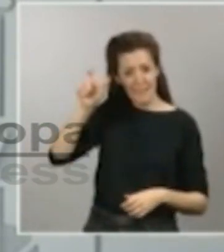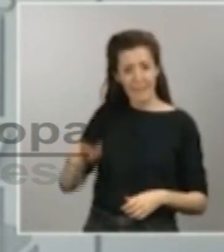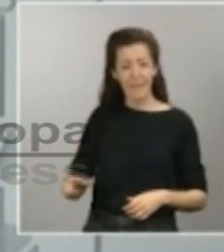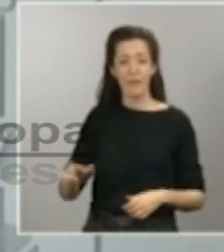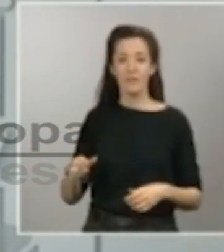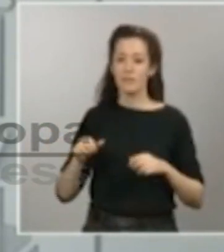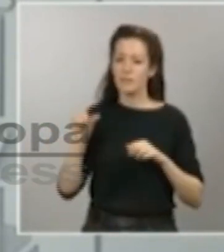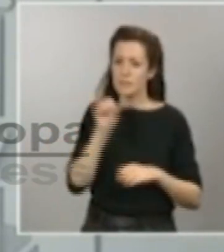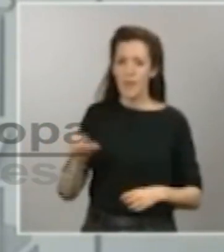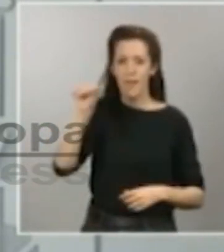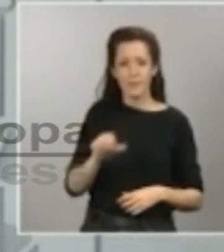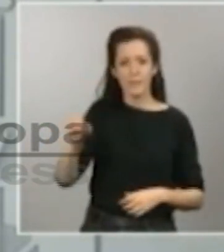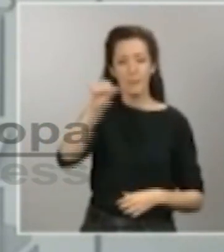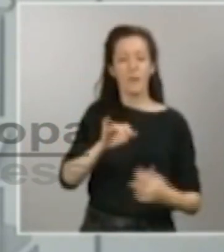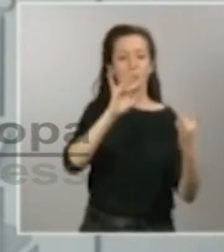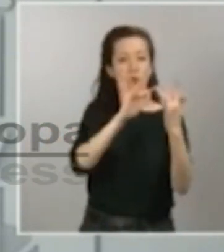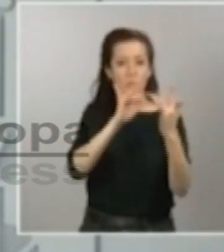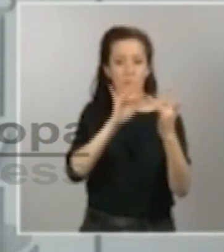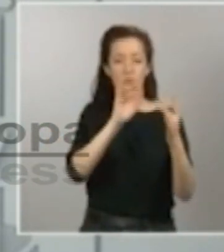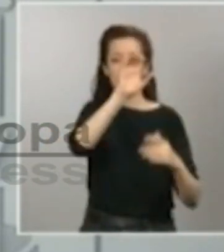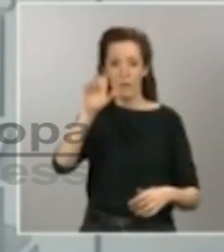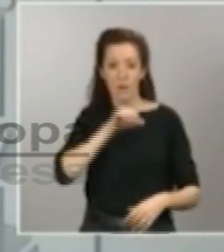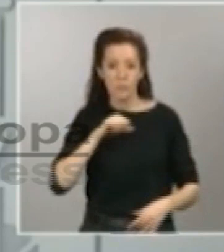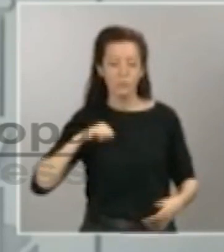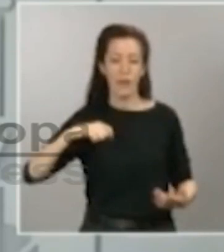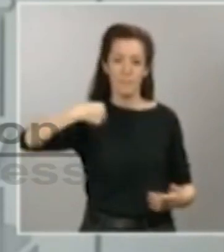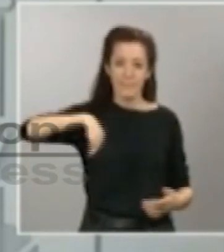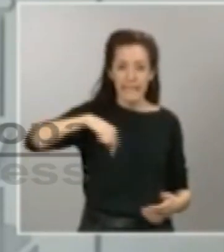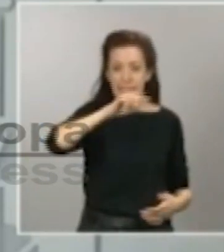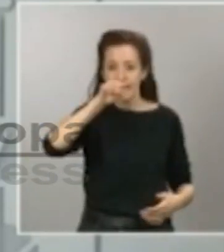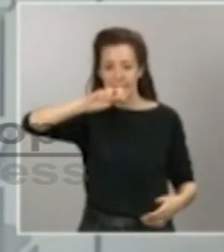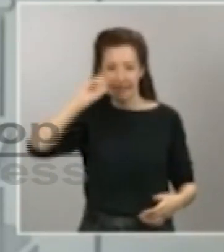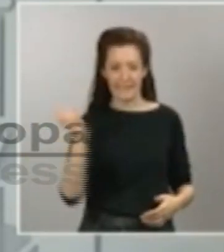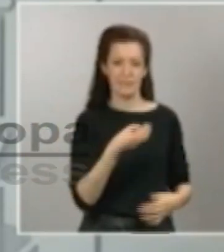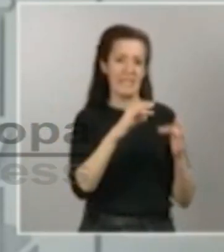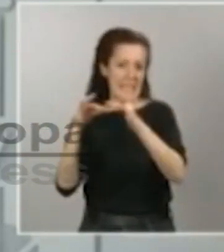autonómicos y, por tanto, este domingo también celebrará esta, creo que ya cuarta reunión con los presidentes autonómicos.